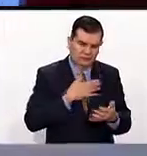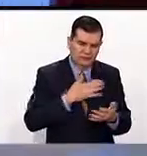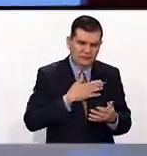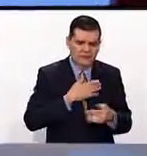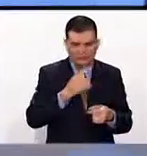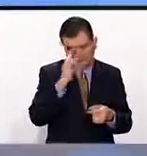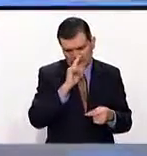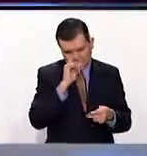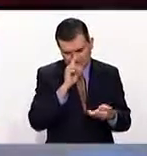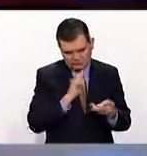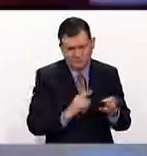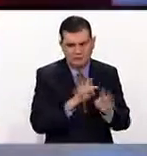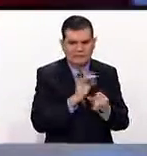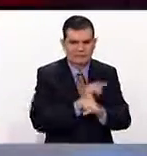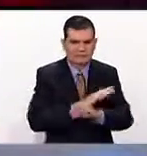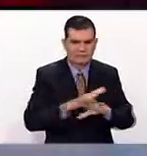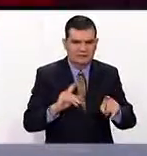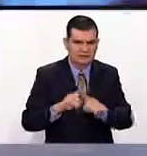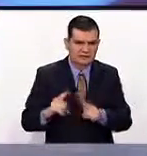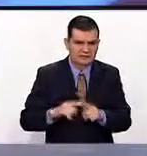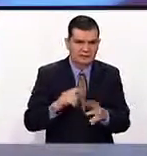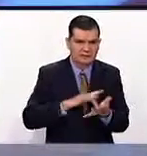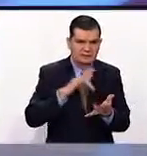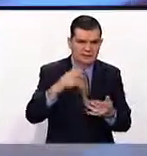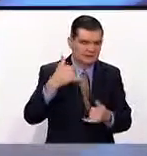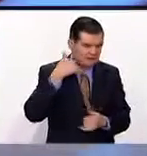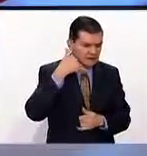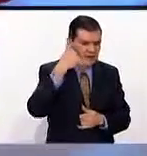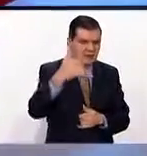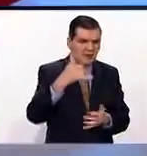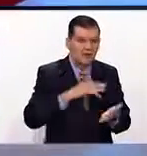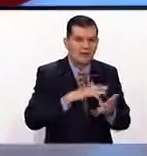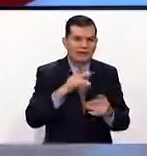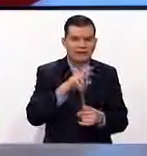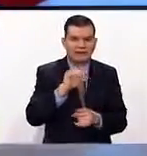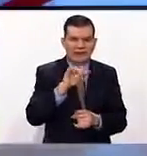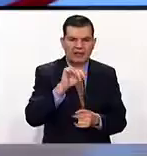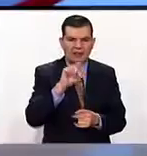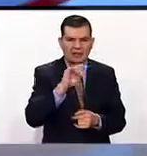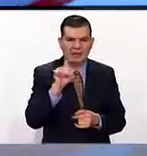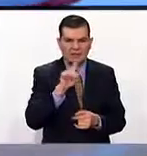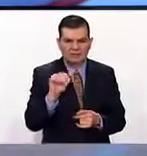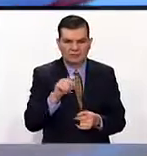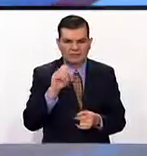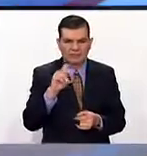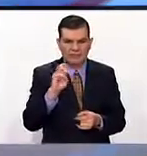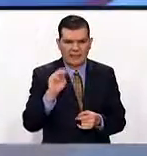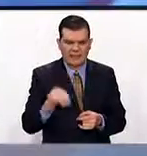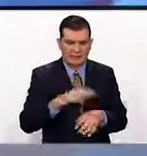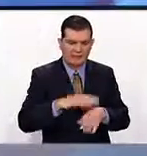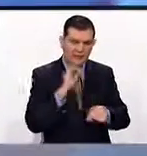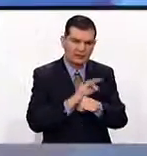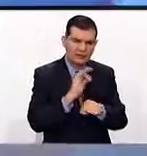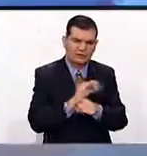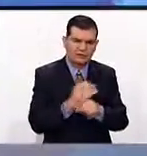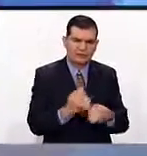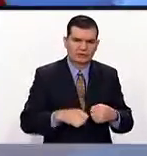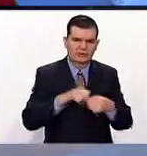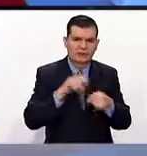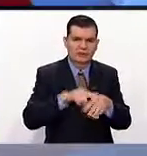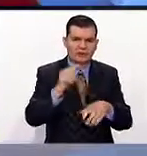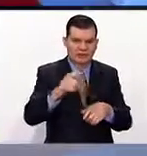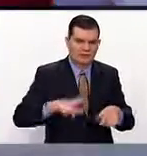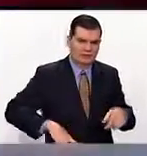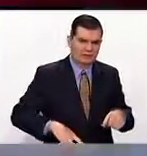recomendaciones y la información. Y gracias por tomarnos la llamada, Ricardo de la Cruz, Musalem, director general de Protección Civil de la Secretaría de